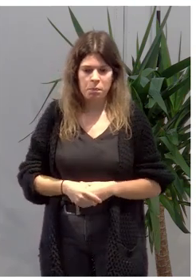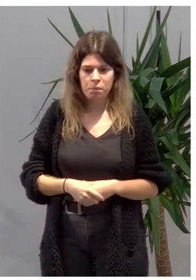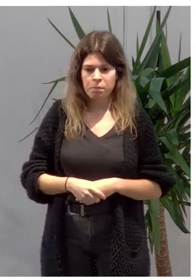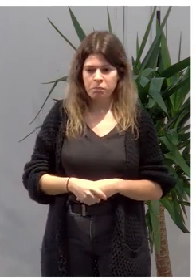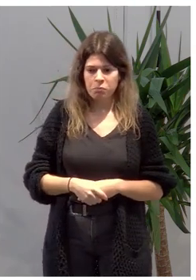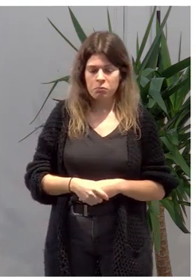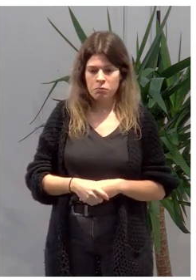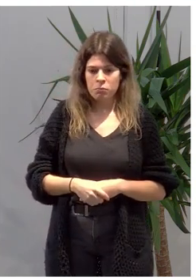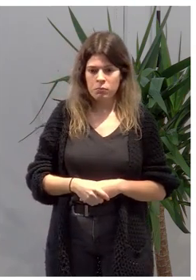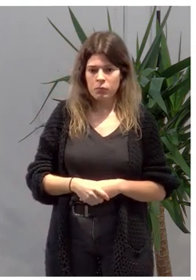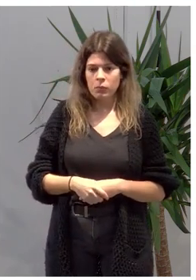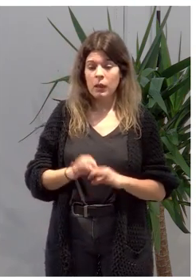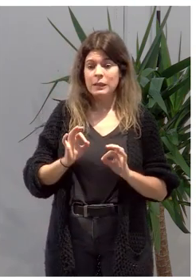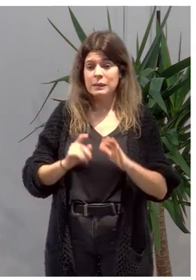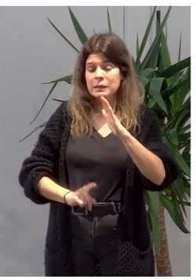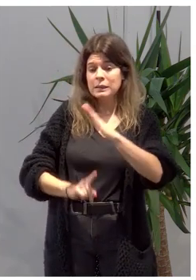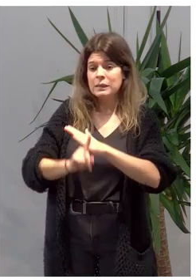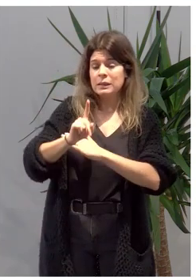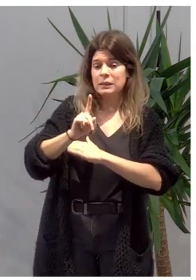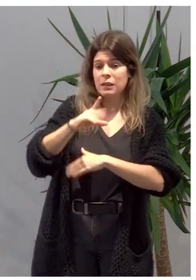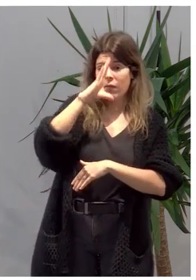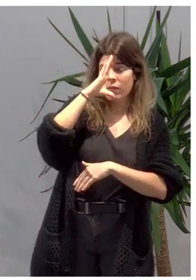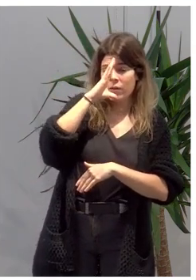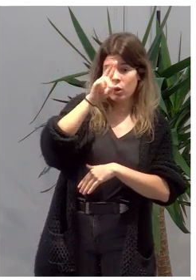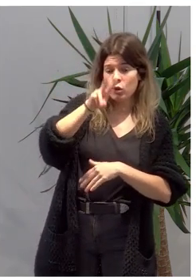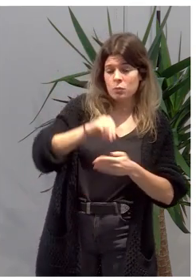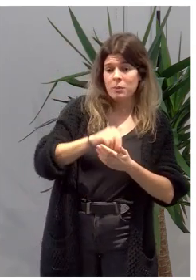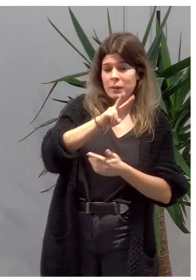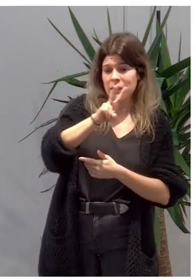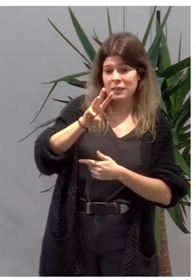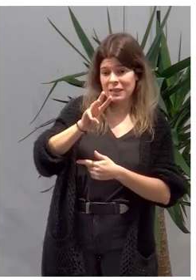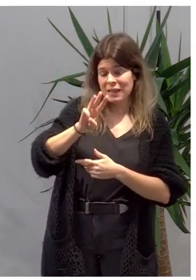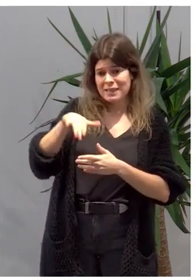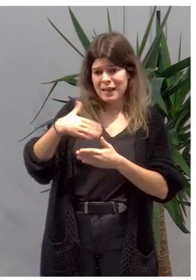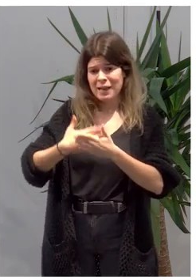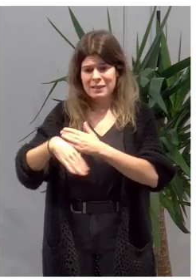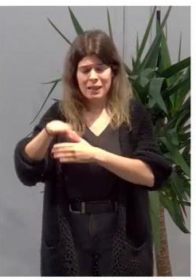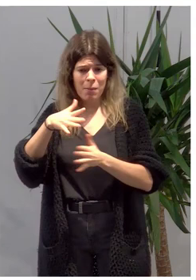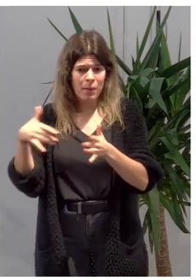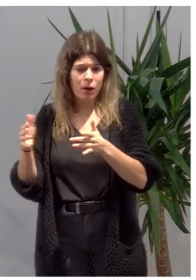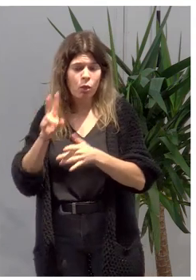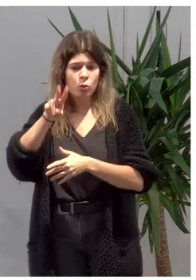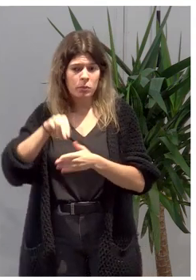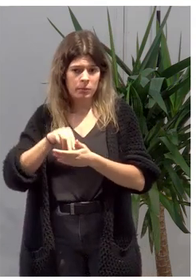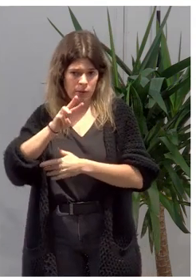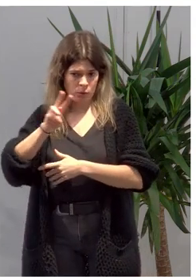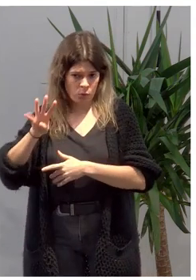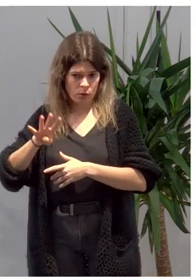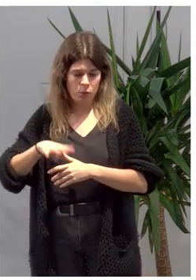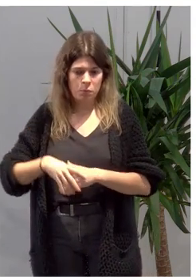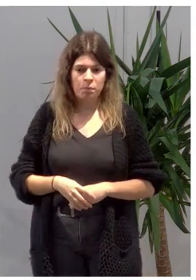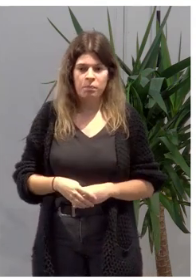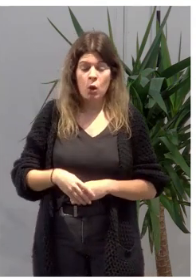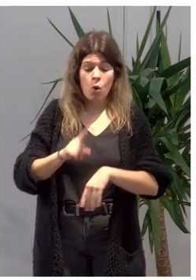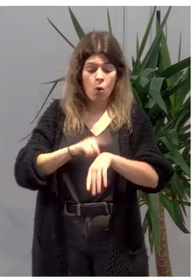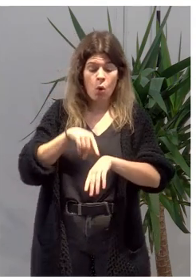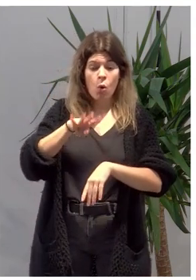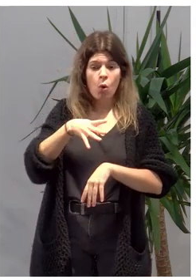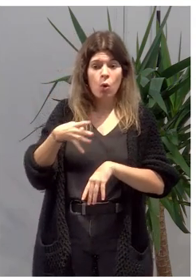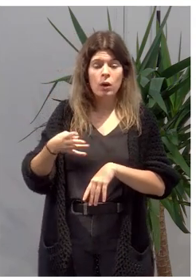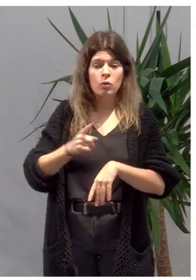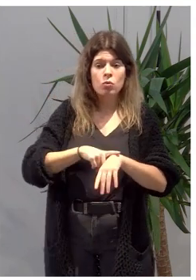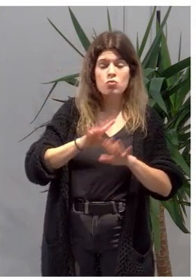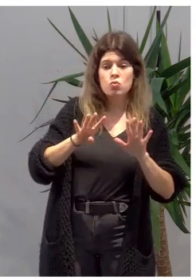Se va a desarrollar entre febrero del 2023 a marzo del 2024, en un horario de 9